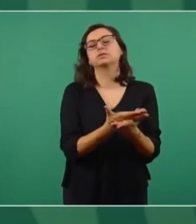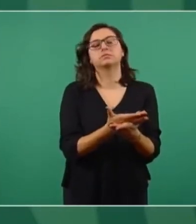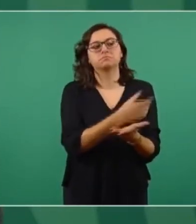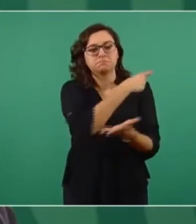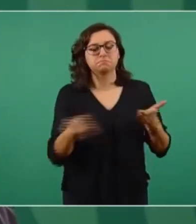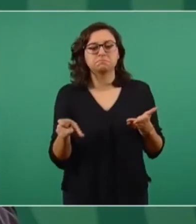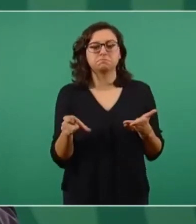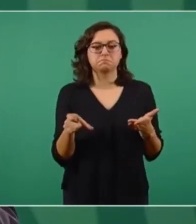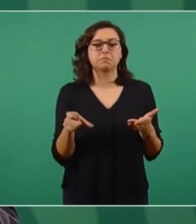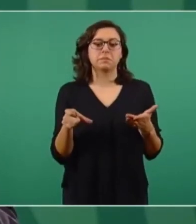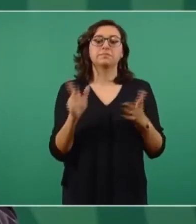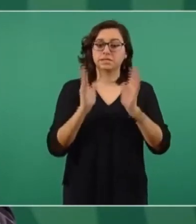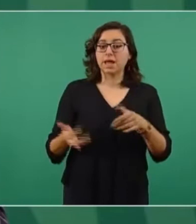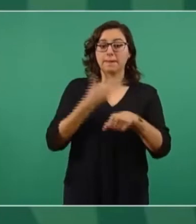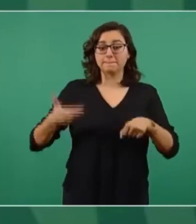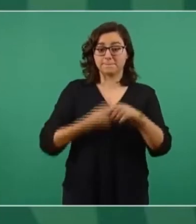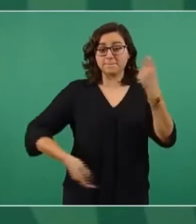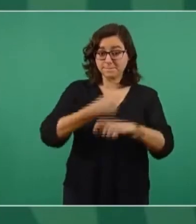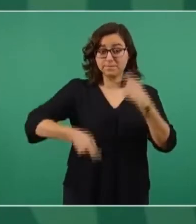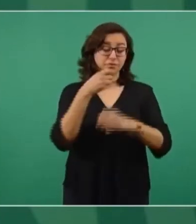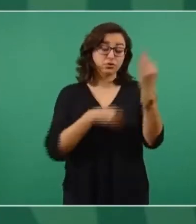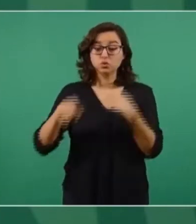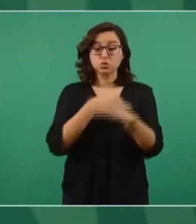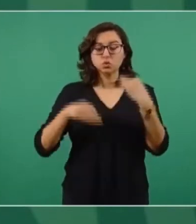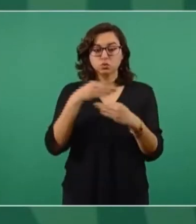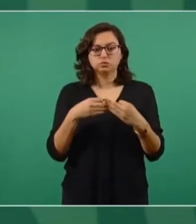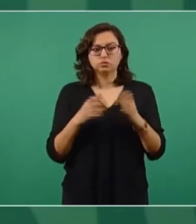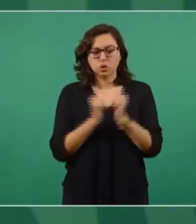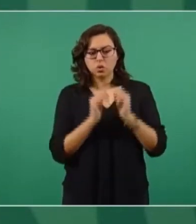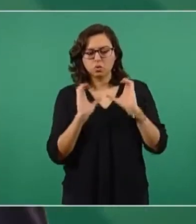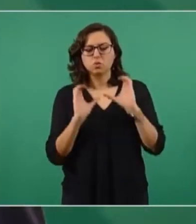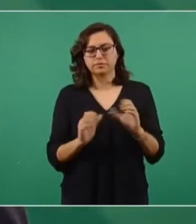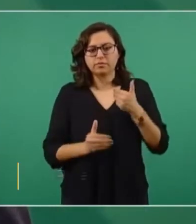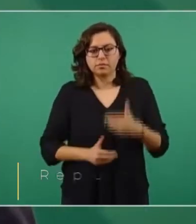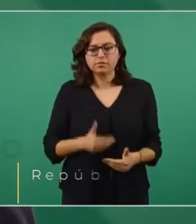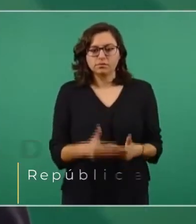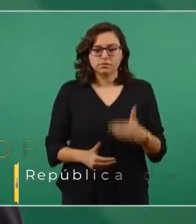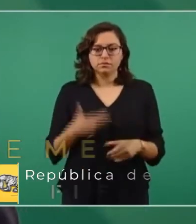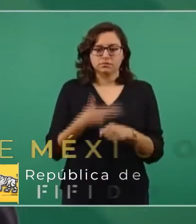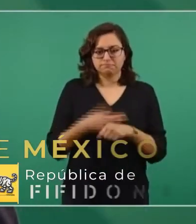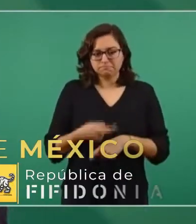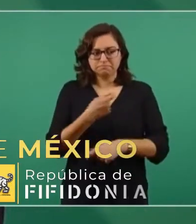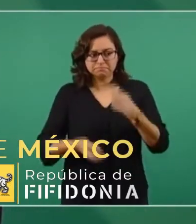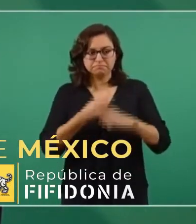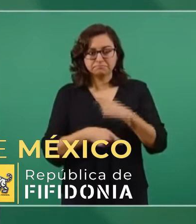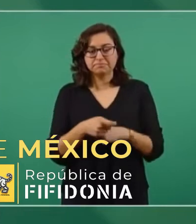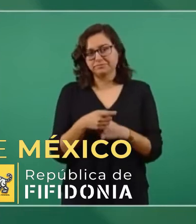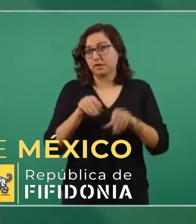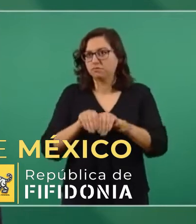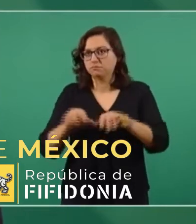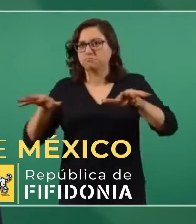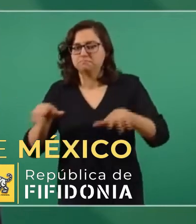toda la operación en sigilo, porque así se hacen